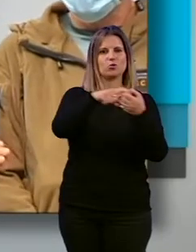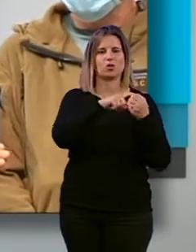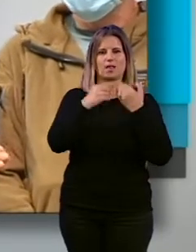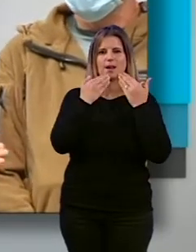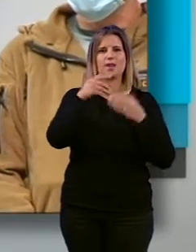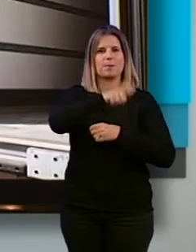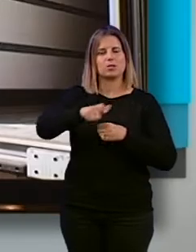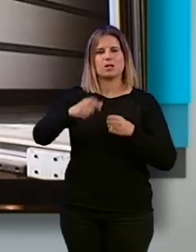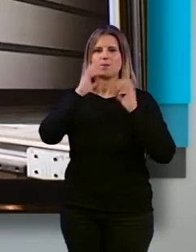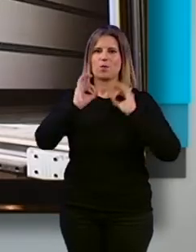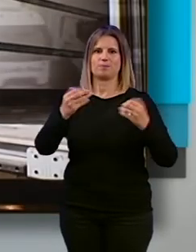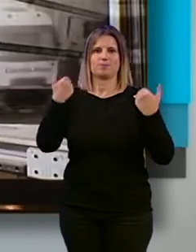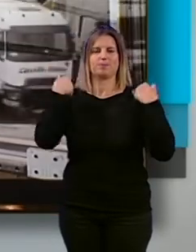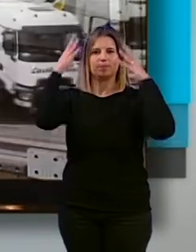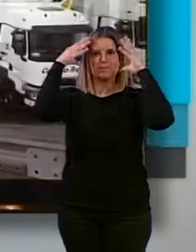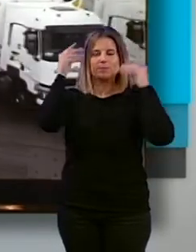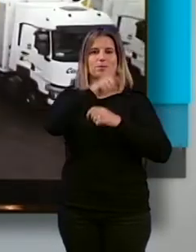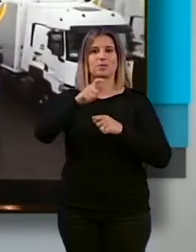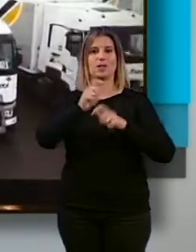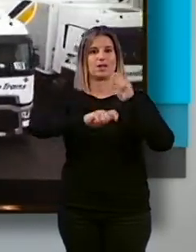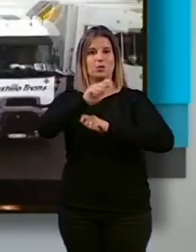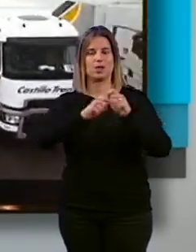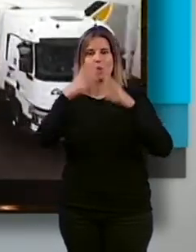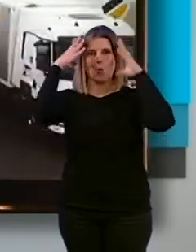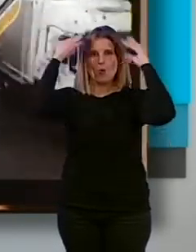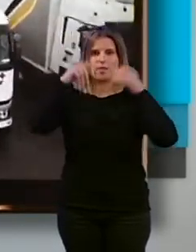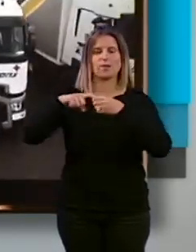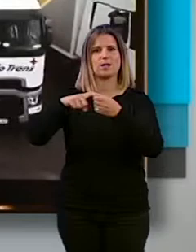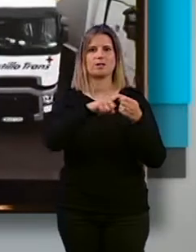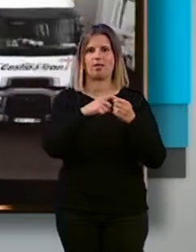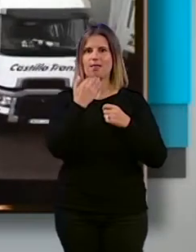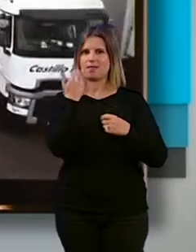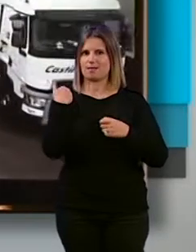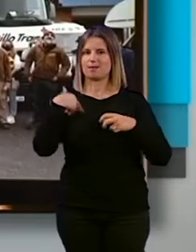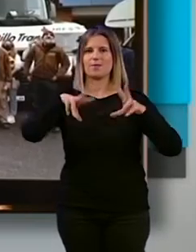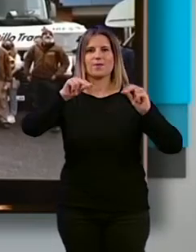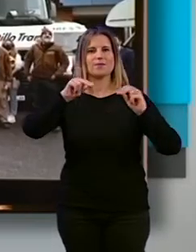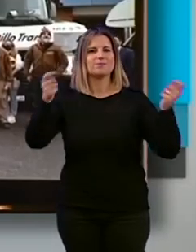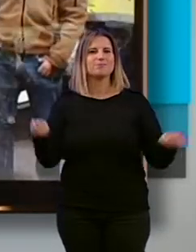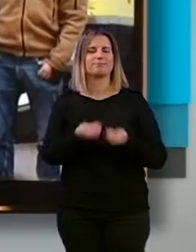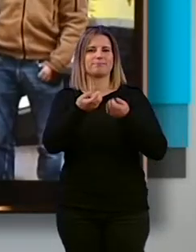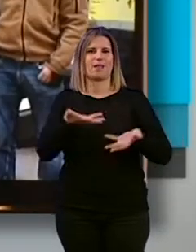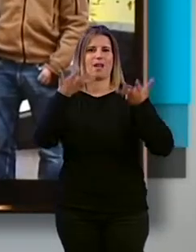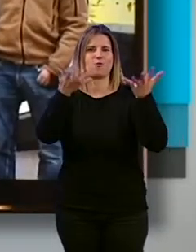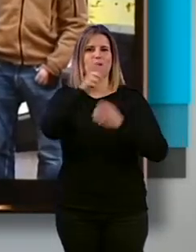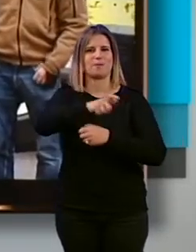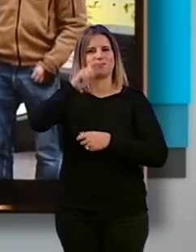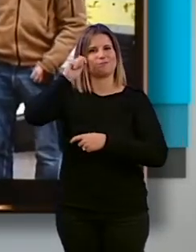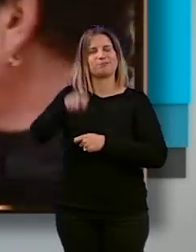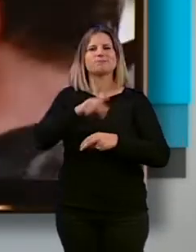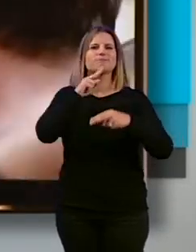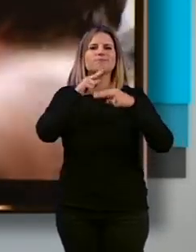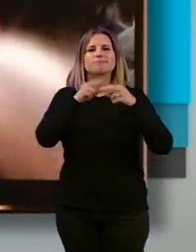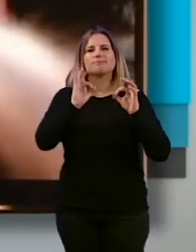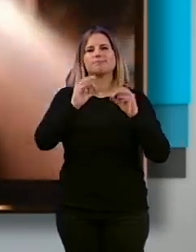desarrollado Guardia Civil. Los representantes de la Asociación Guardia Civil y Solidarios que acaban de culminar la campaña de ayuda humanitaria con el pueblo ucraniano denominada